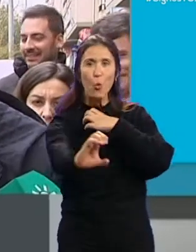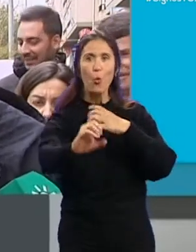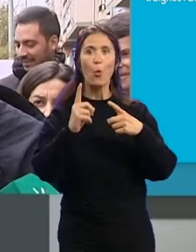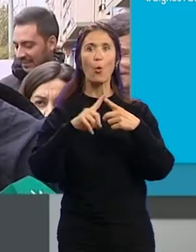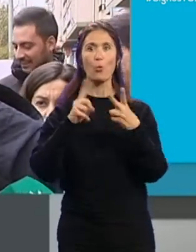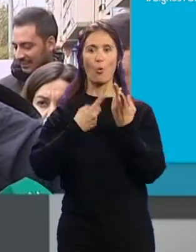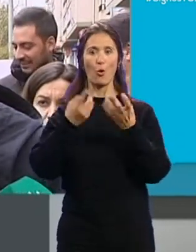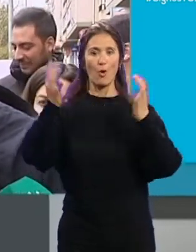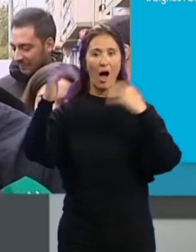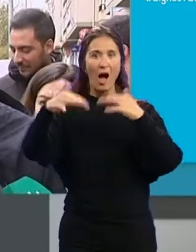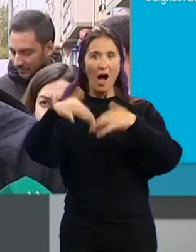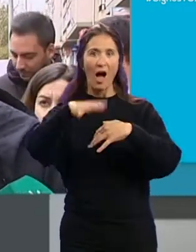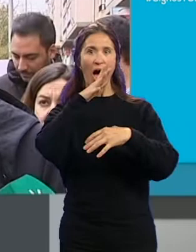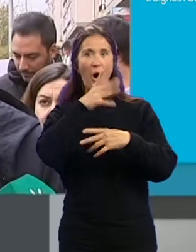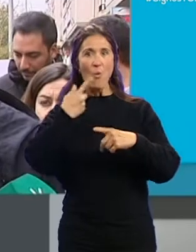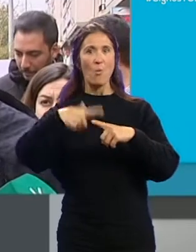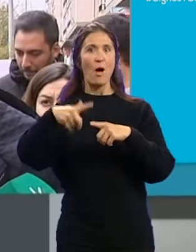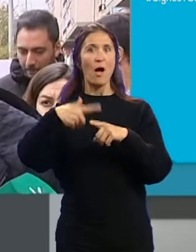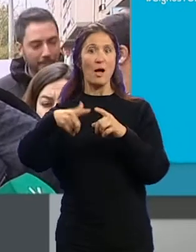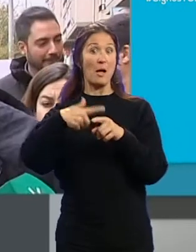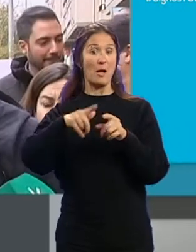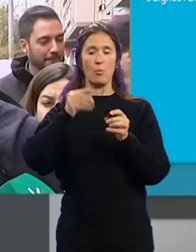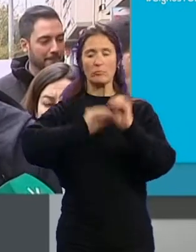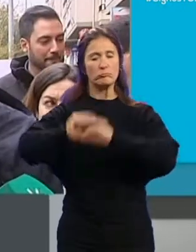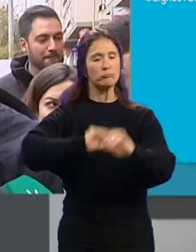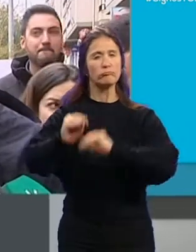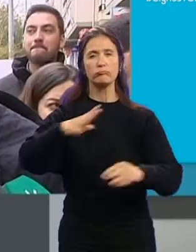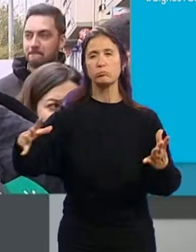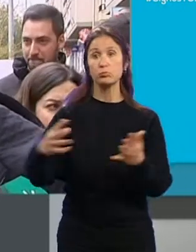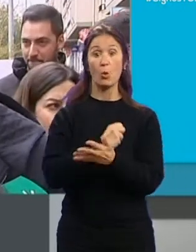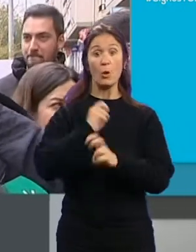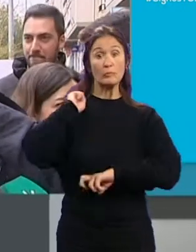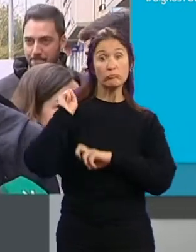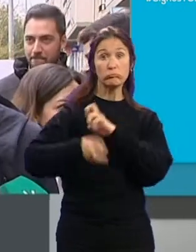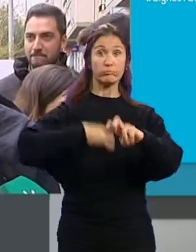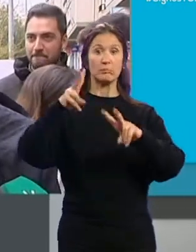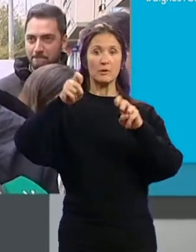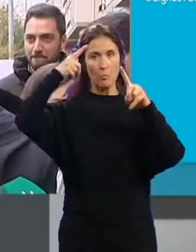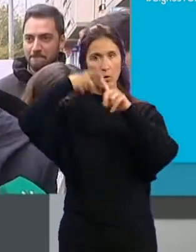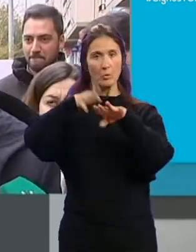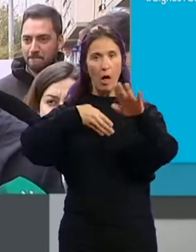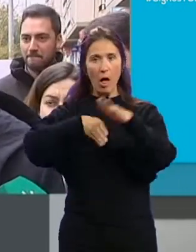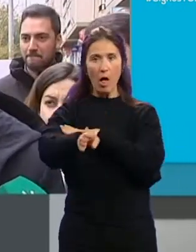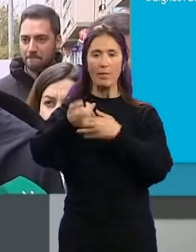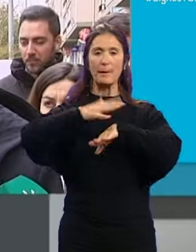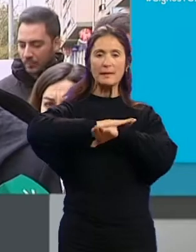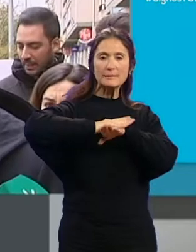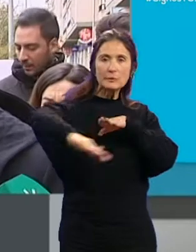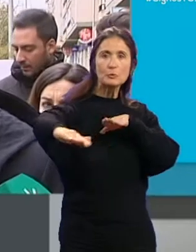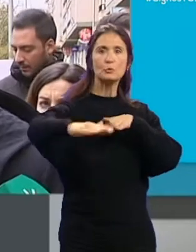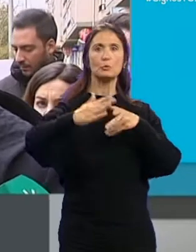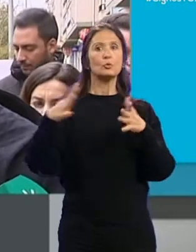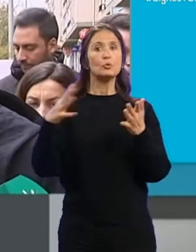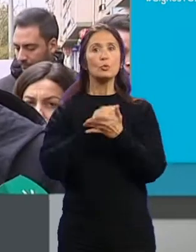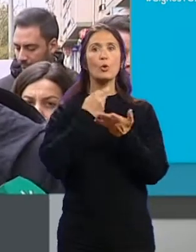abastecimiento de agua... ...de la misma manera que permitirá toda la remodelación en materia de accesibilidad... solería, todos los